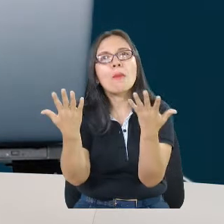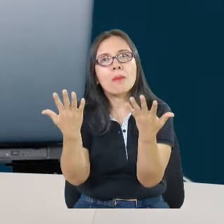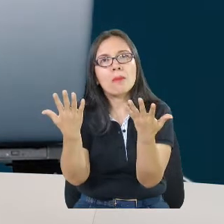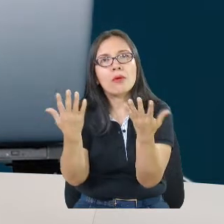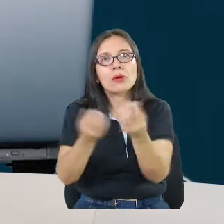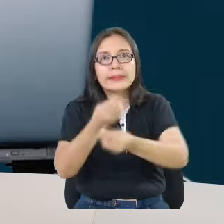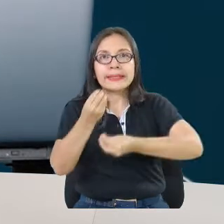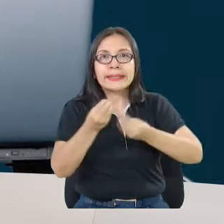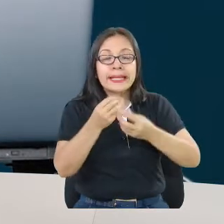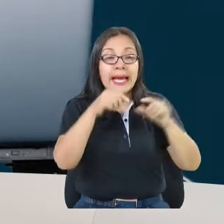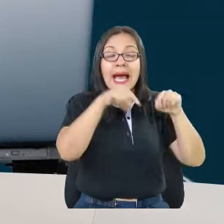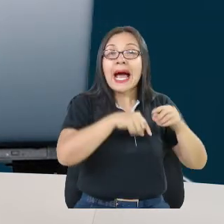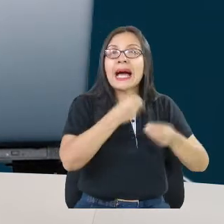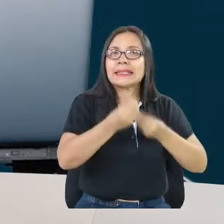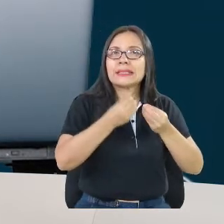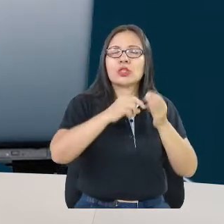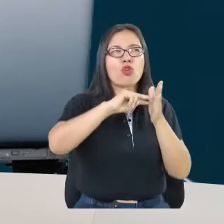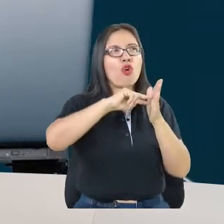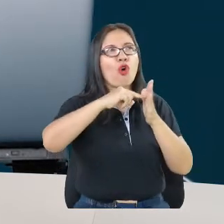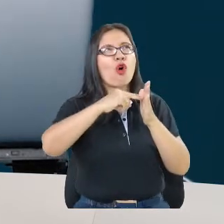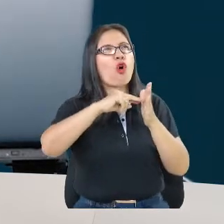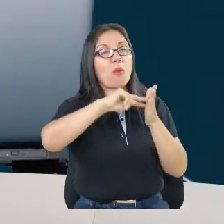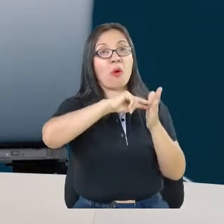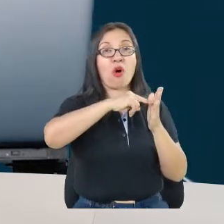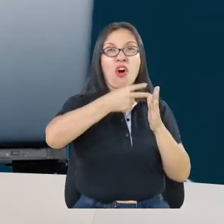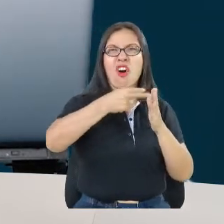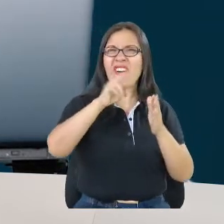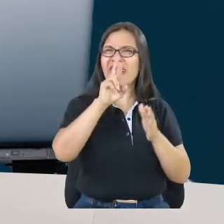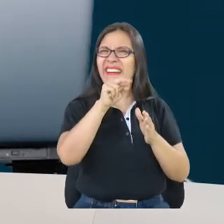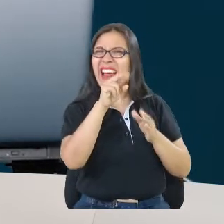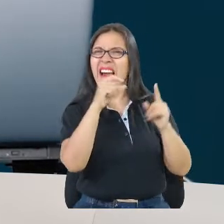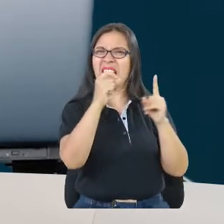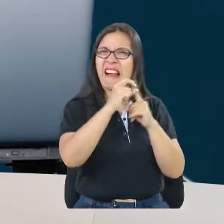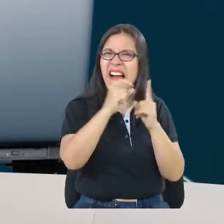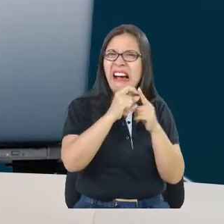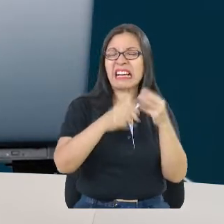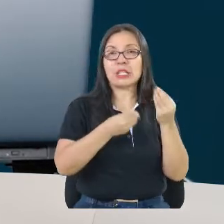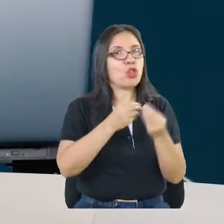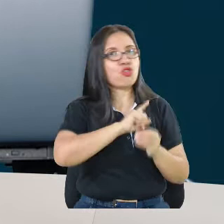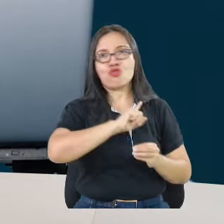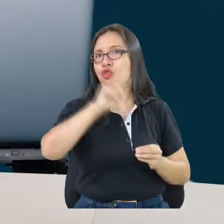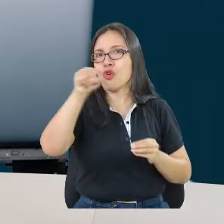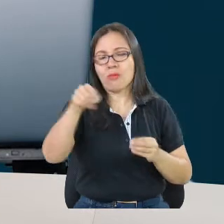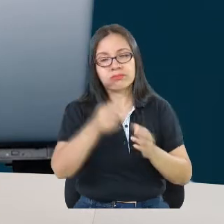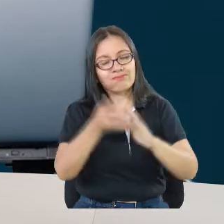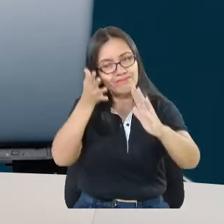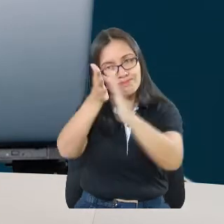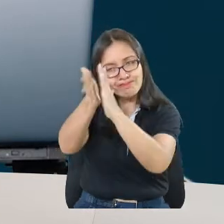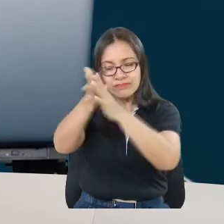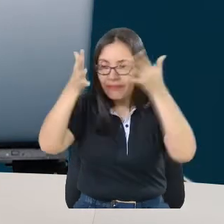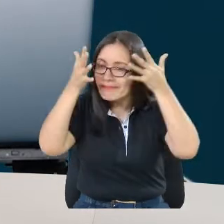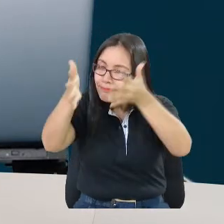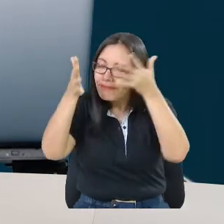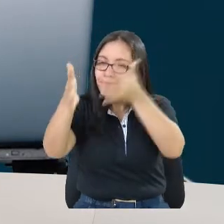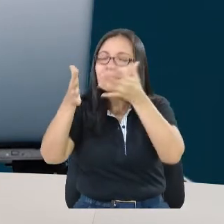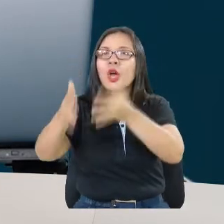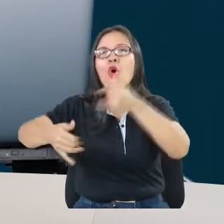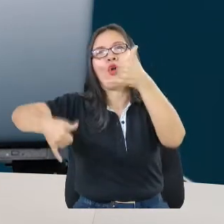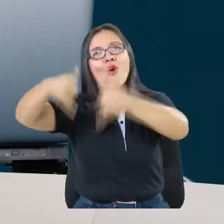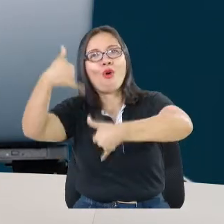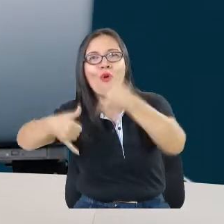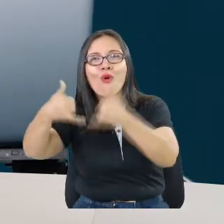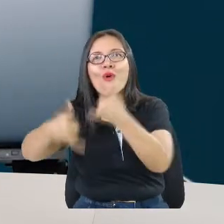llevándolo con un lenguaje técnico, sino adaptándolo a través del arte, el juego, la lúdica. Y haciendo que eso sea mucho más